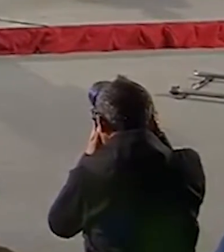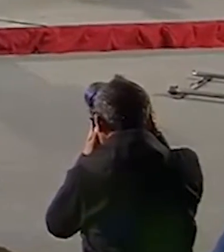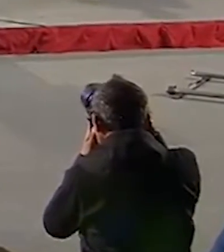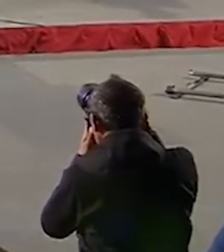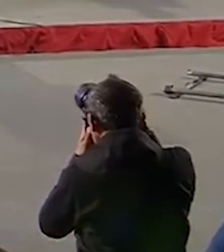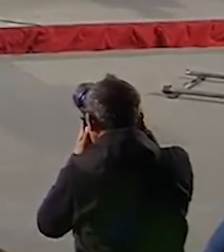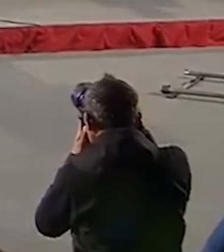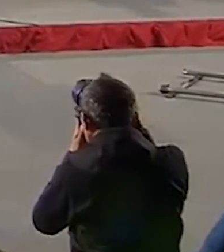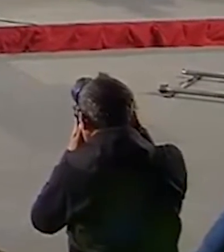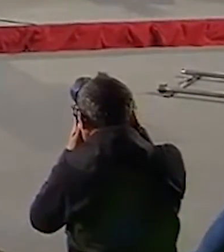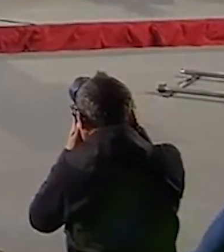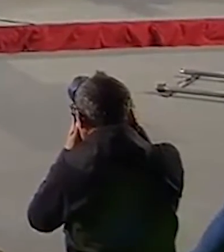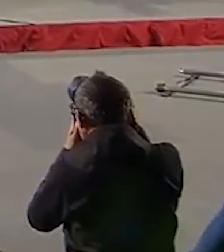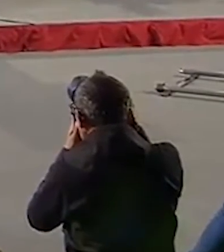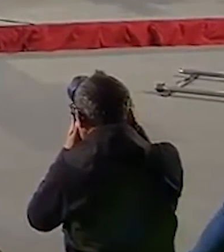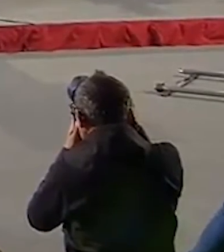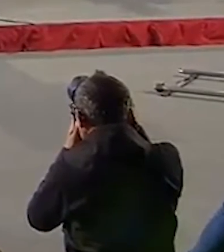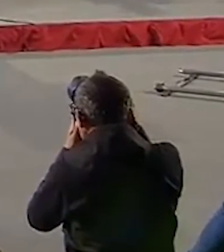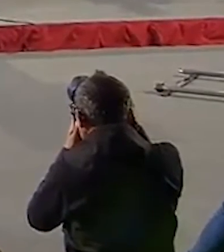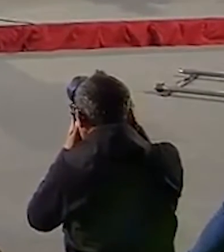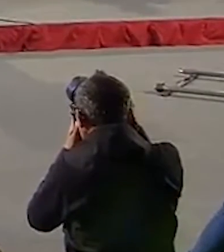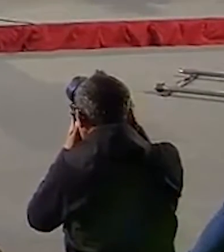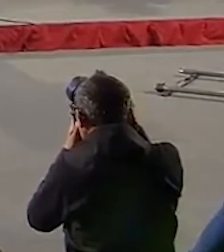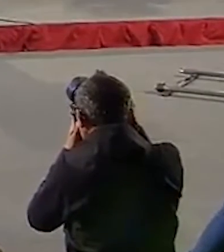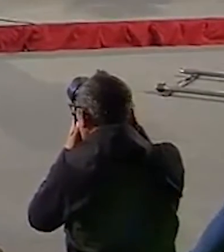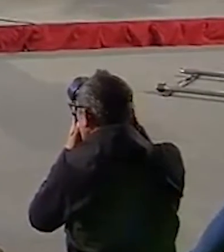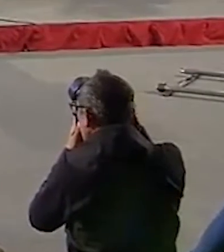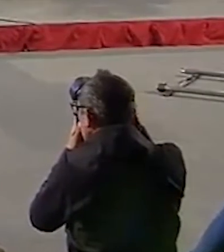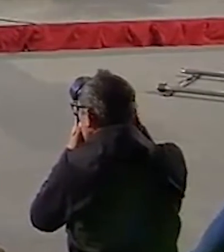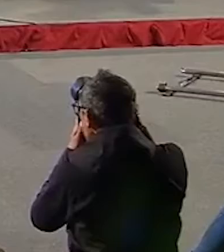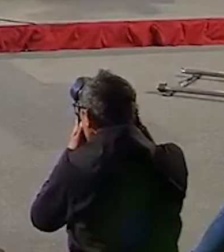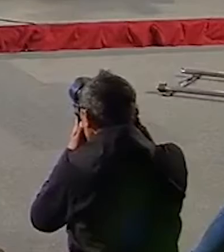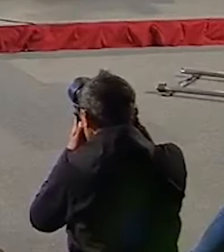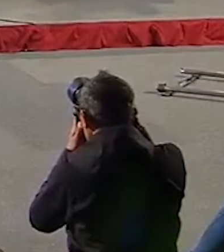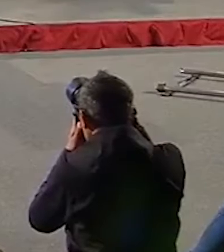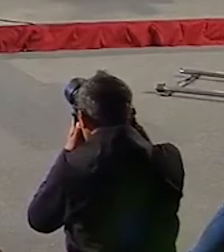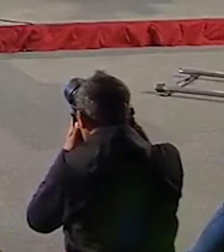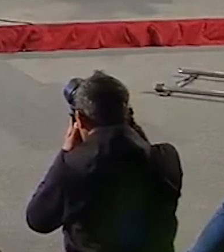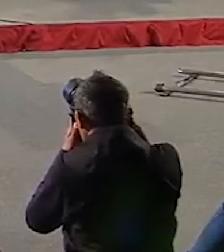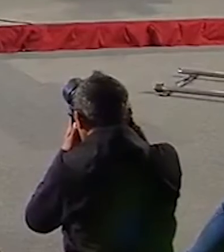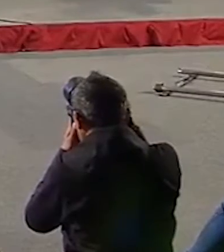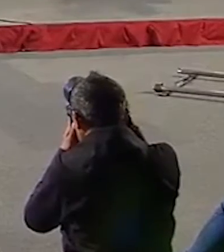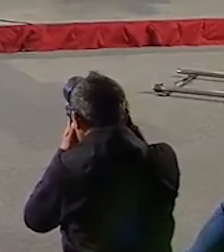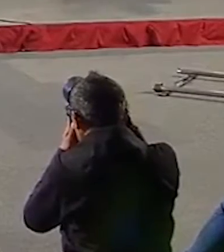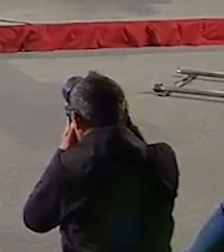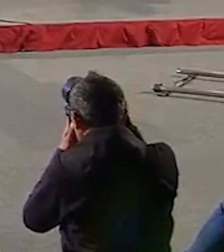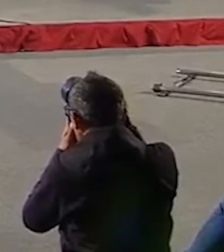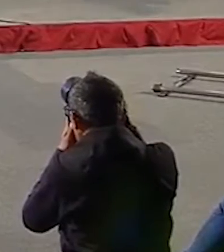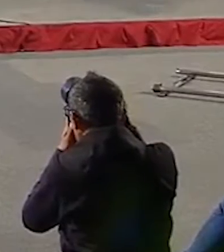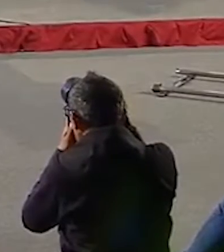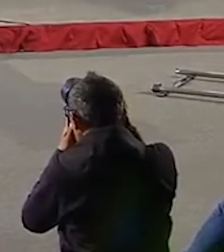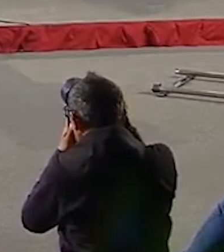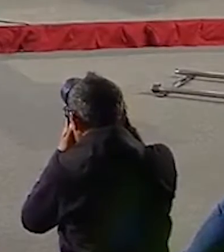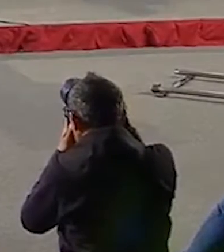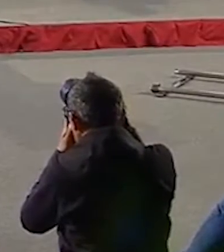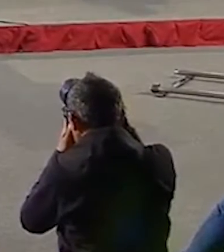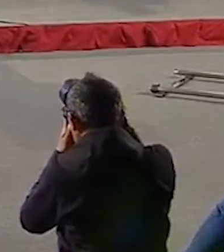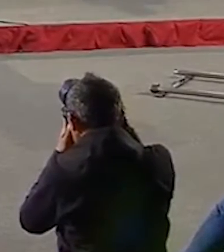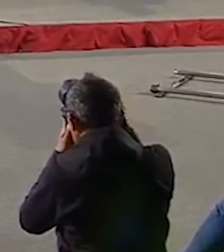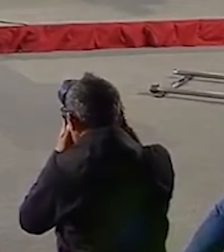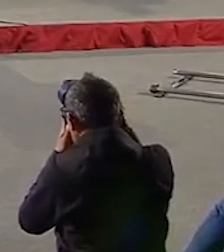Presidente, muy buenos días, muy buenos días al director de PEMES, el ingeniero Octavio Romero.